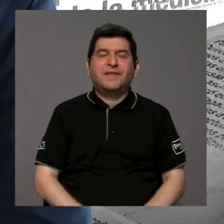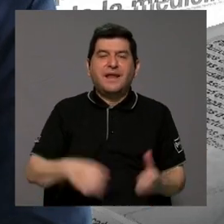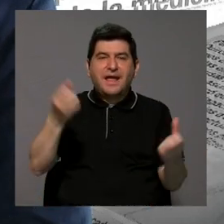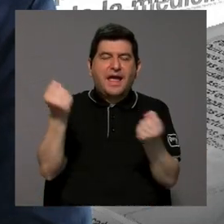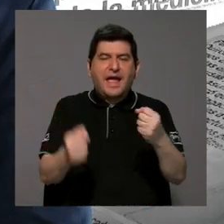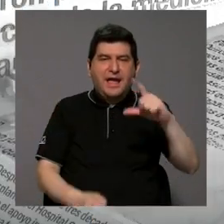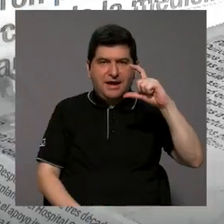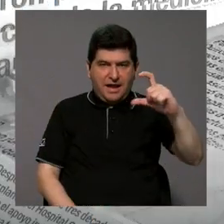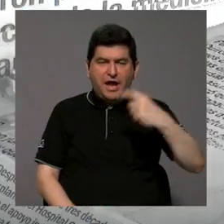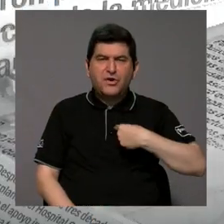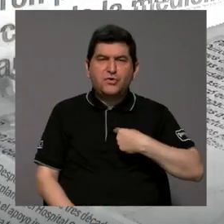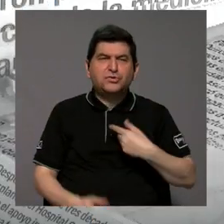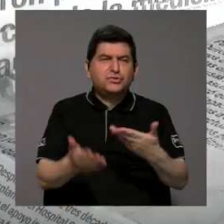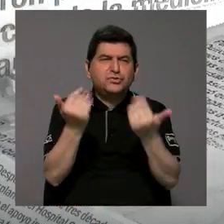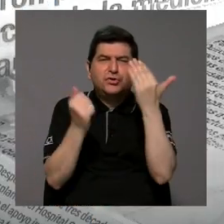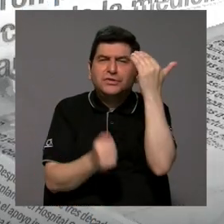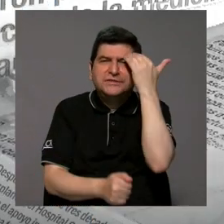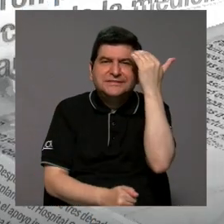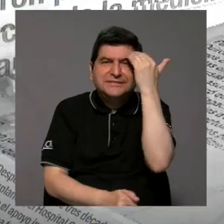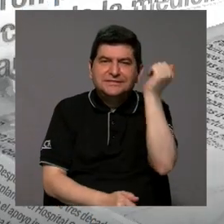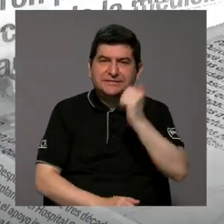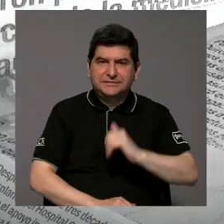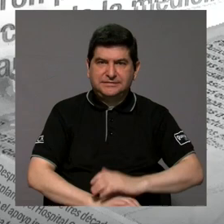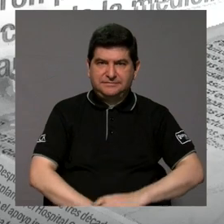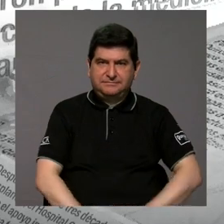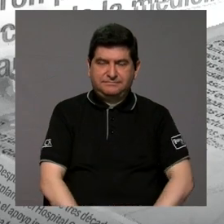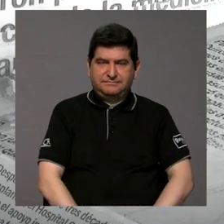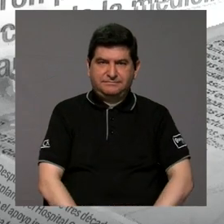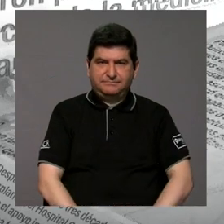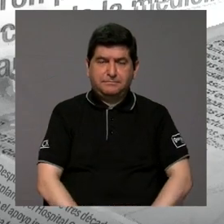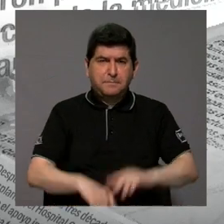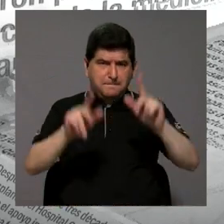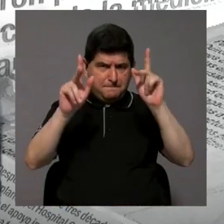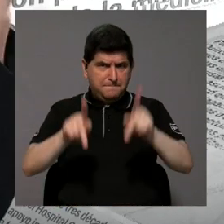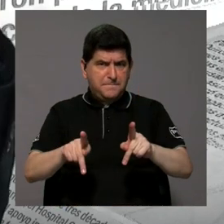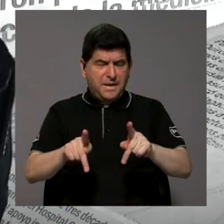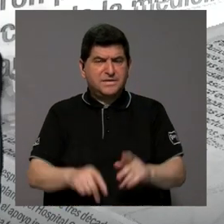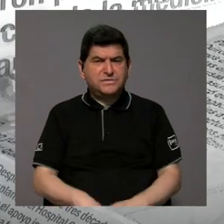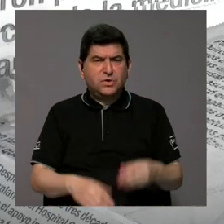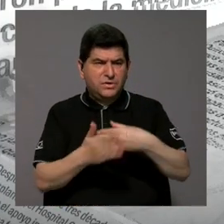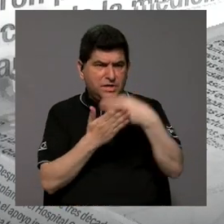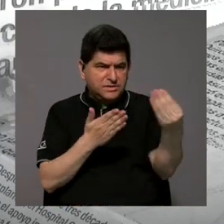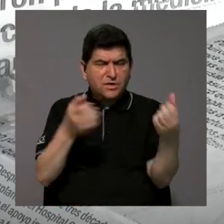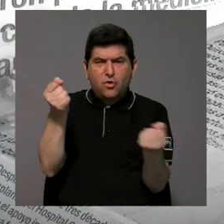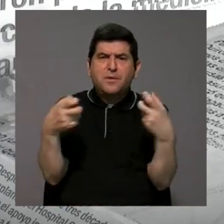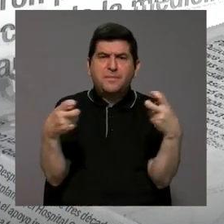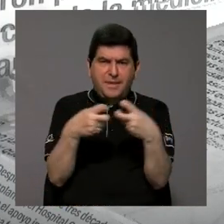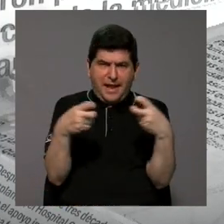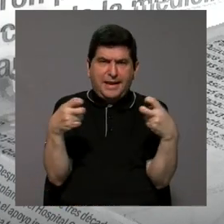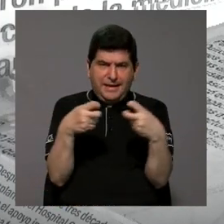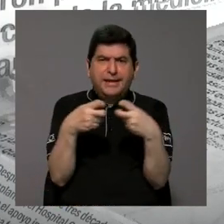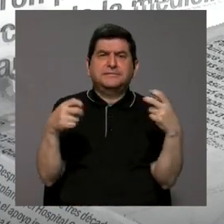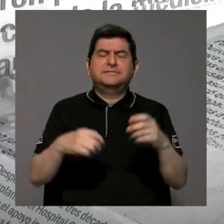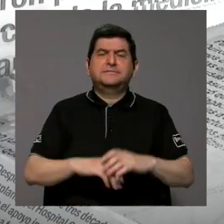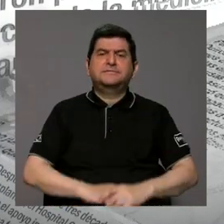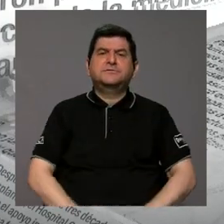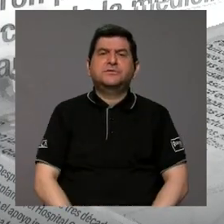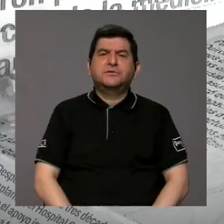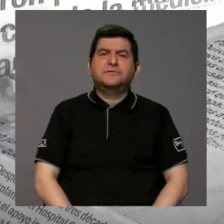en cuanto a los carros de baterías yo quería saber la gente que adquiere carros eléctricos